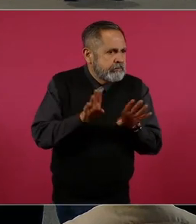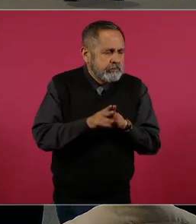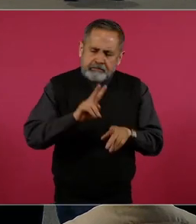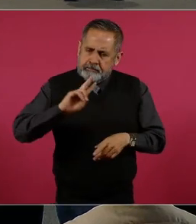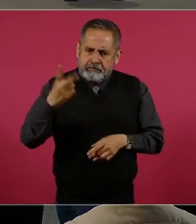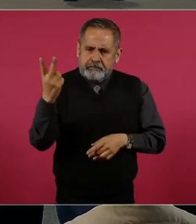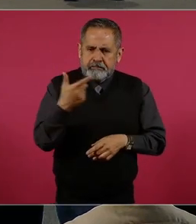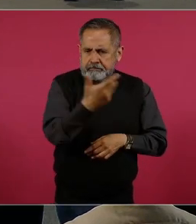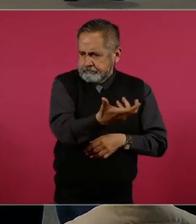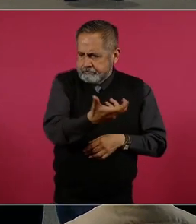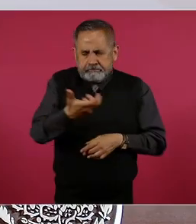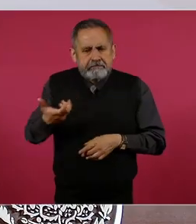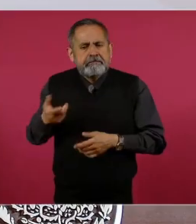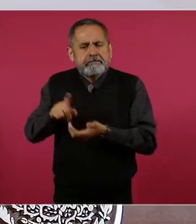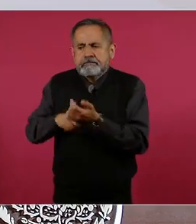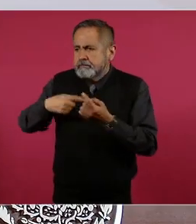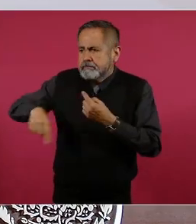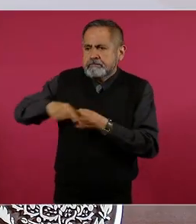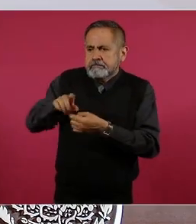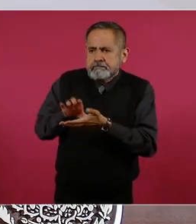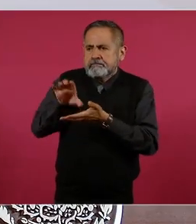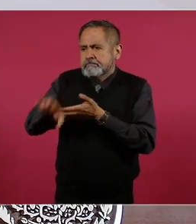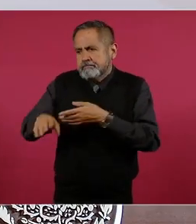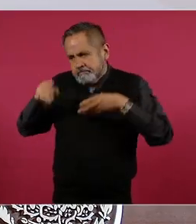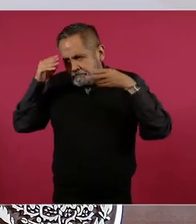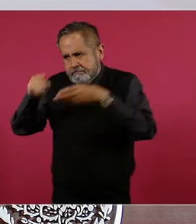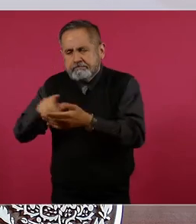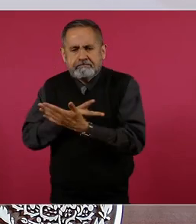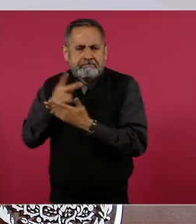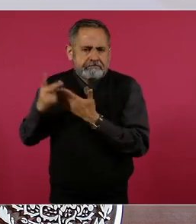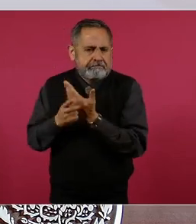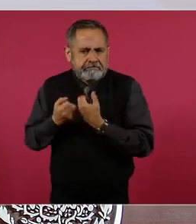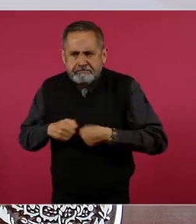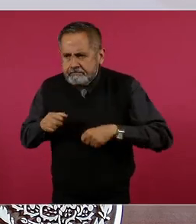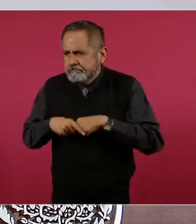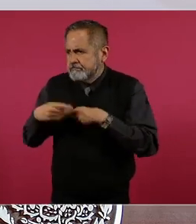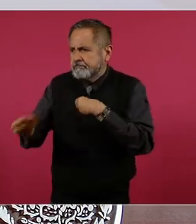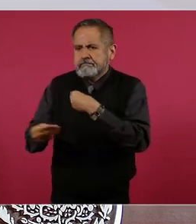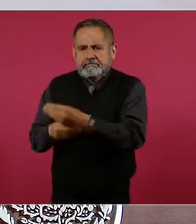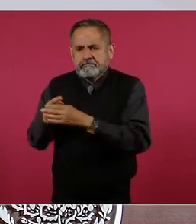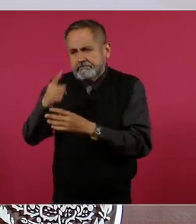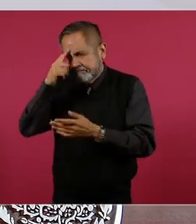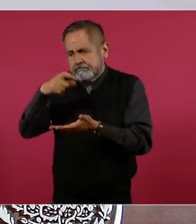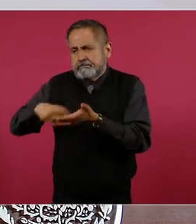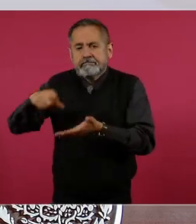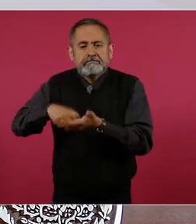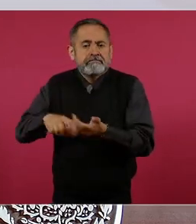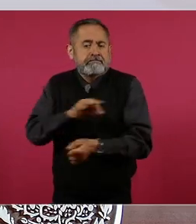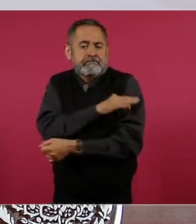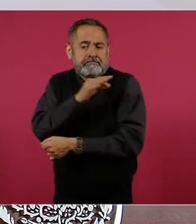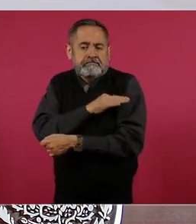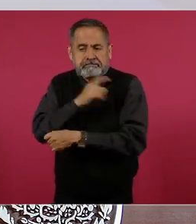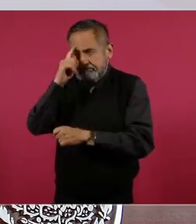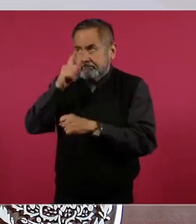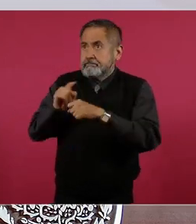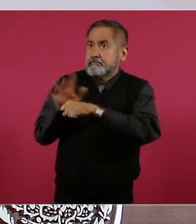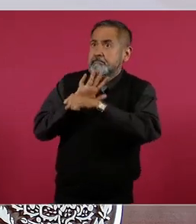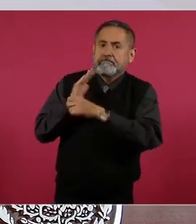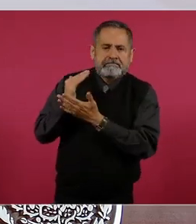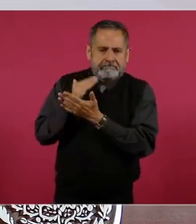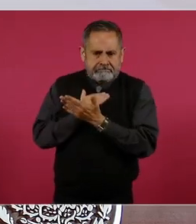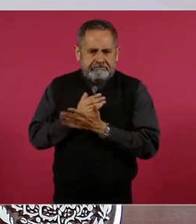canalizar más recursos para proyectos de inversión prioritarios, programas sociales, así como para la adquisición de vacunas para hacer frente a la pandemia del COVID.